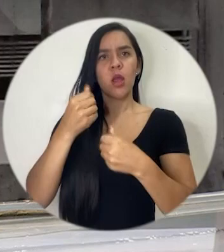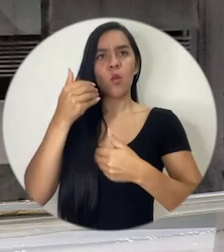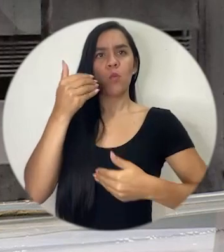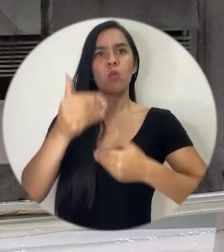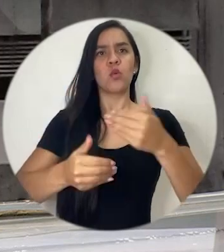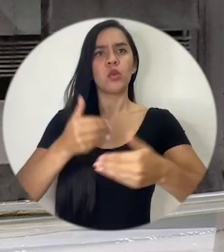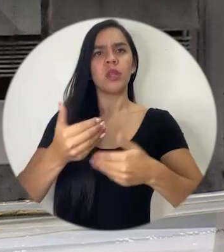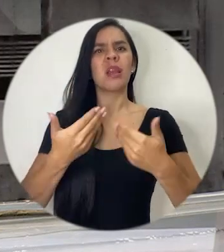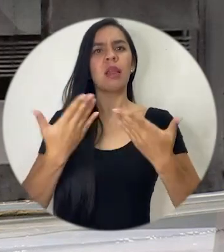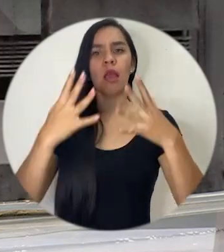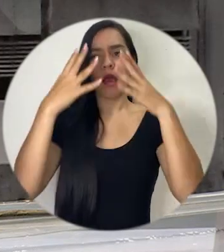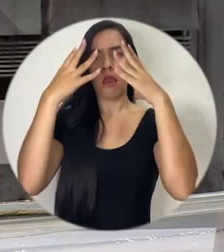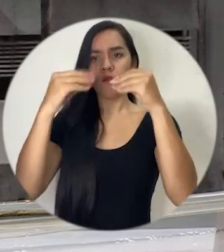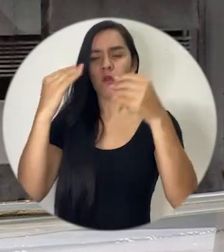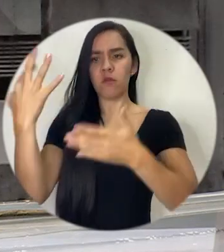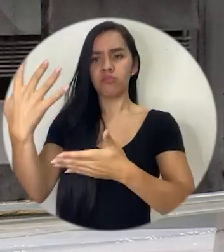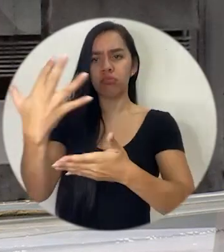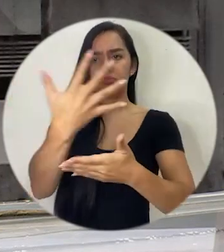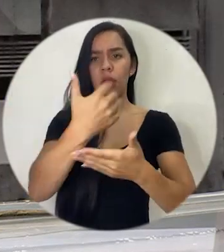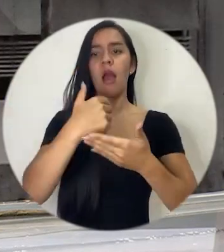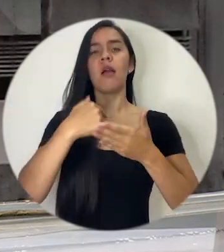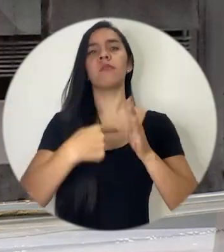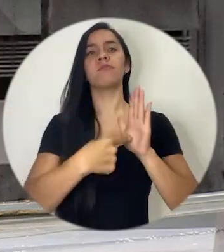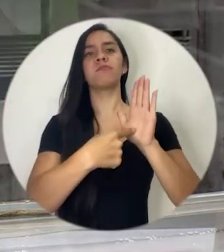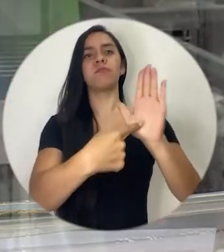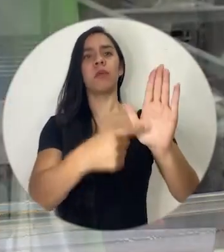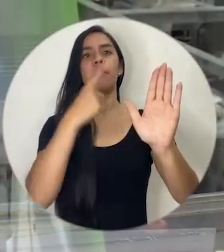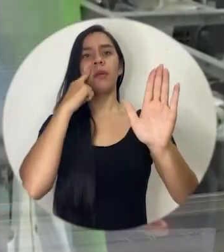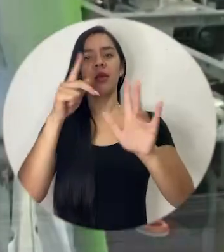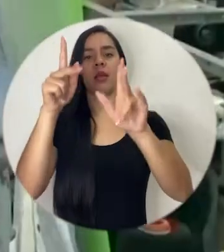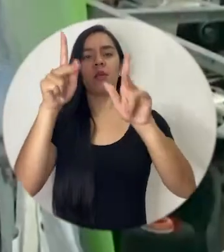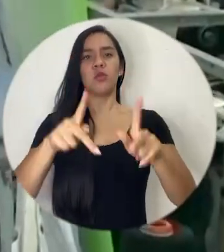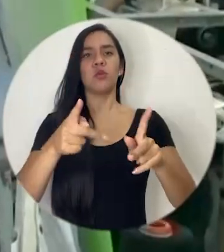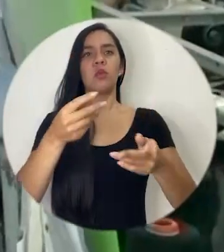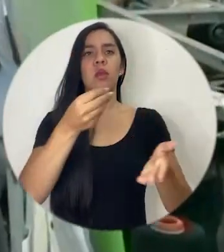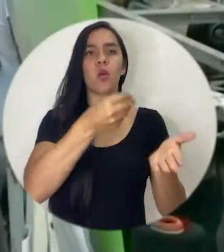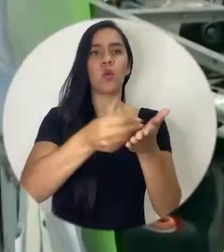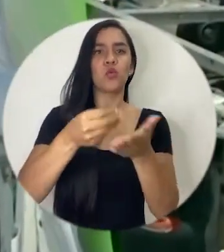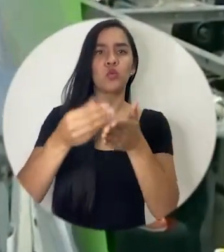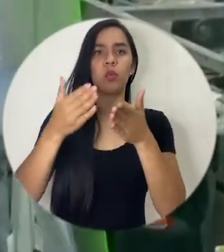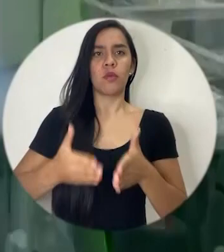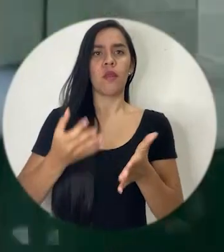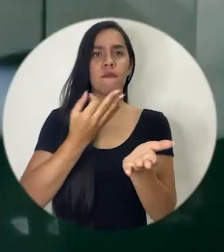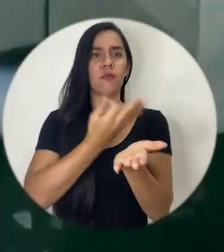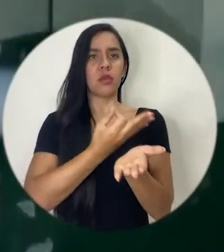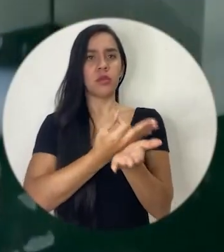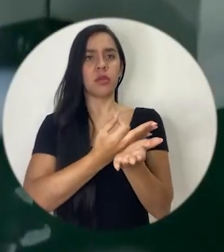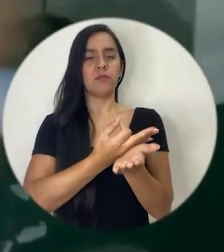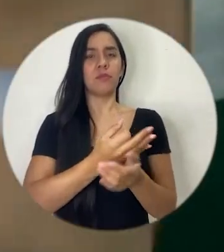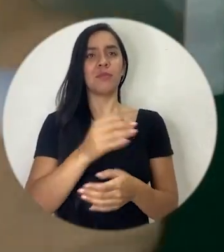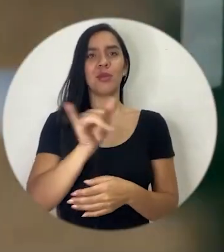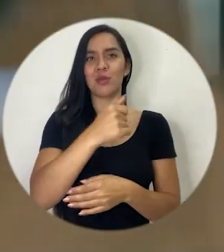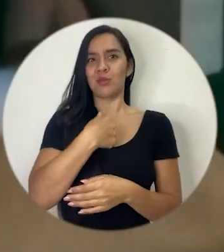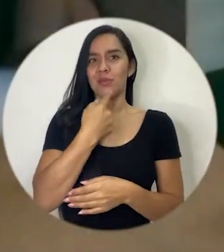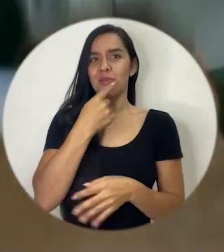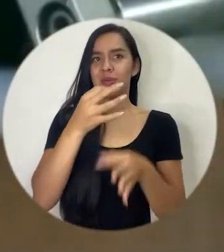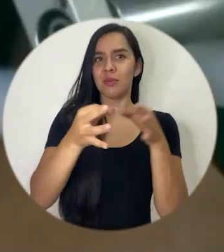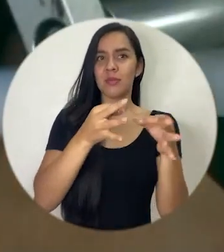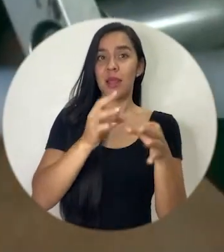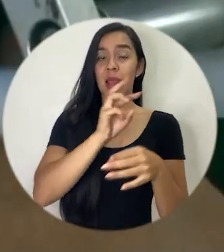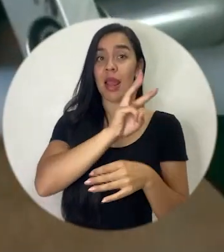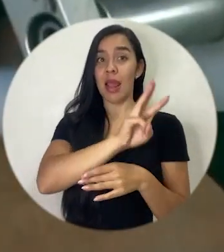transparentar la información al consumidor financiero y esto como le digo en la página web de la